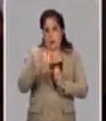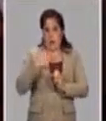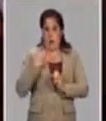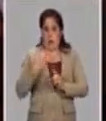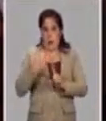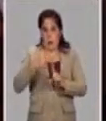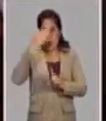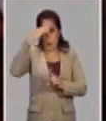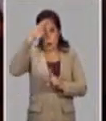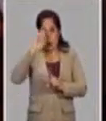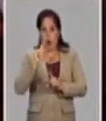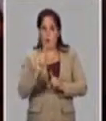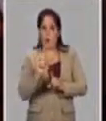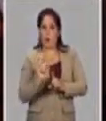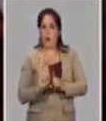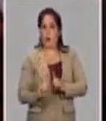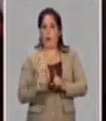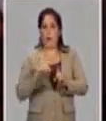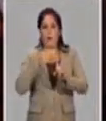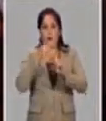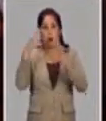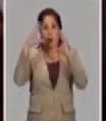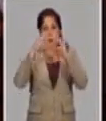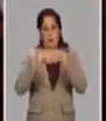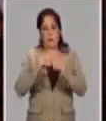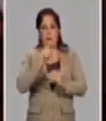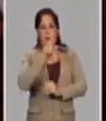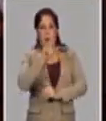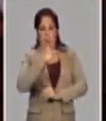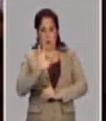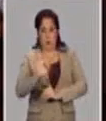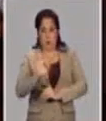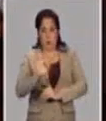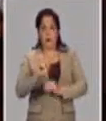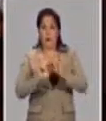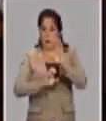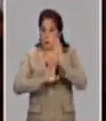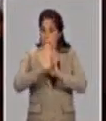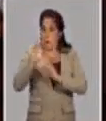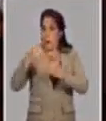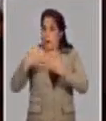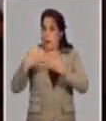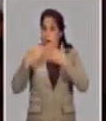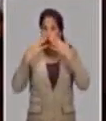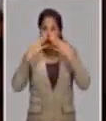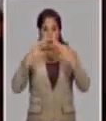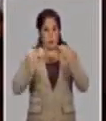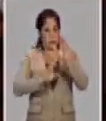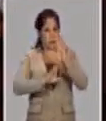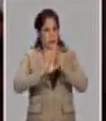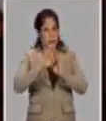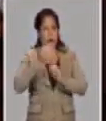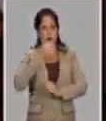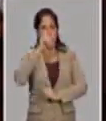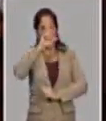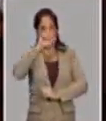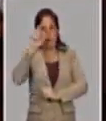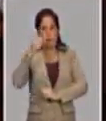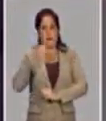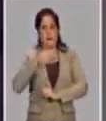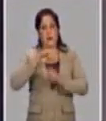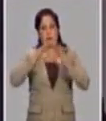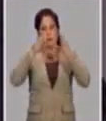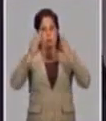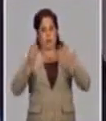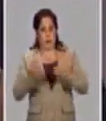del tercer mundo prácticamente, es decir, es un desarrollo que nos pone a la par con las grandes empresas de desarrollo farmacéutico